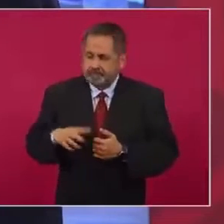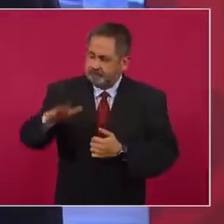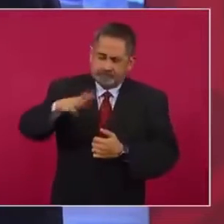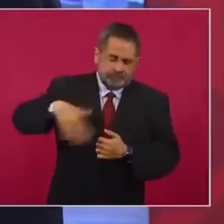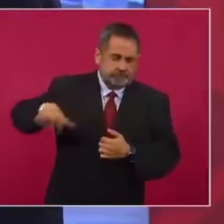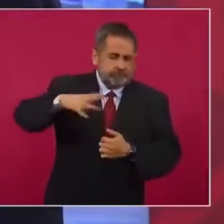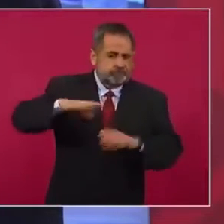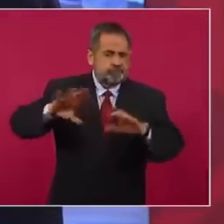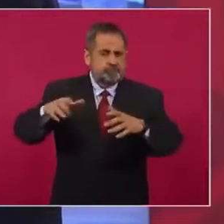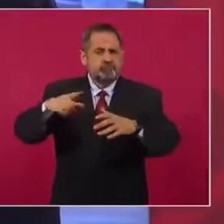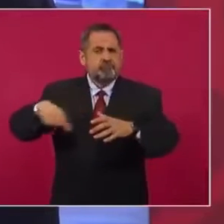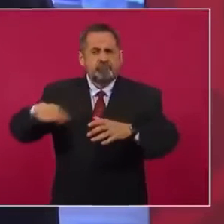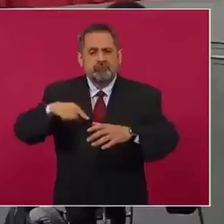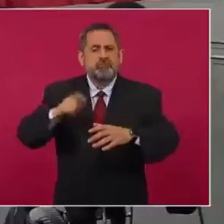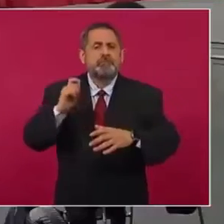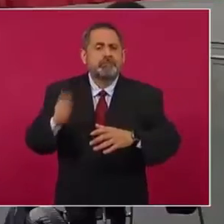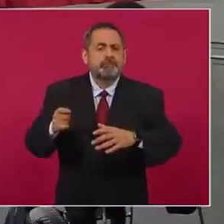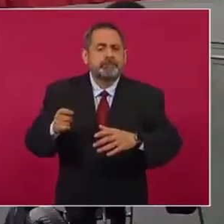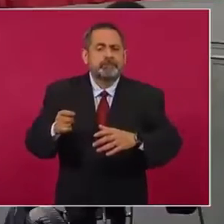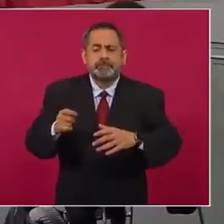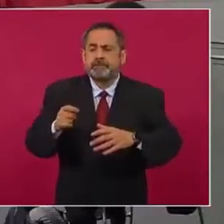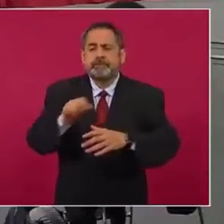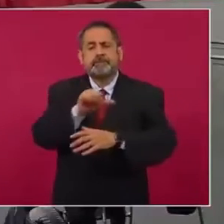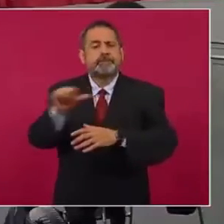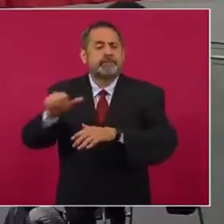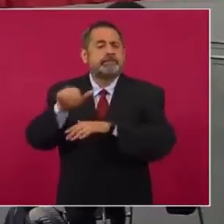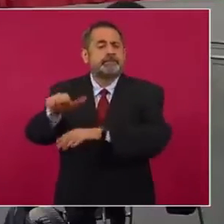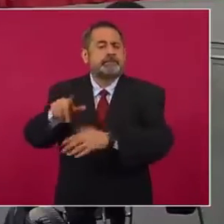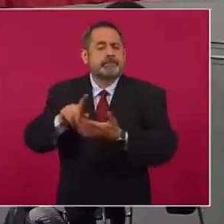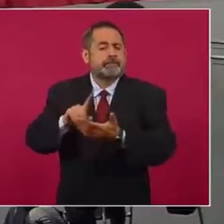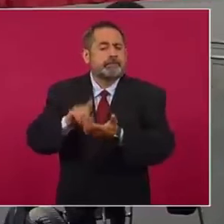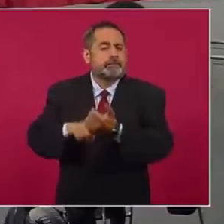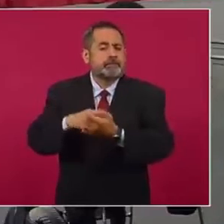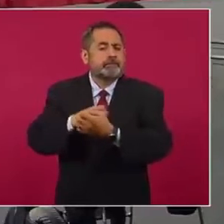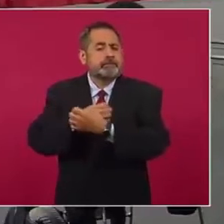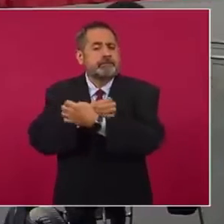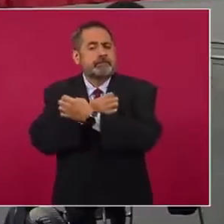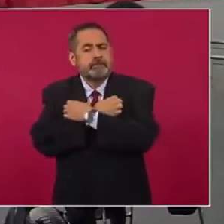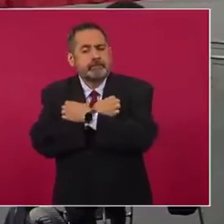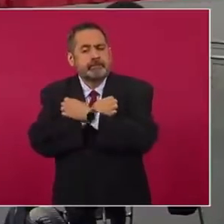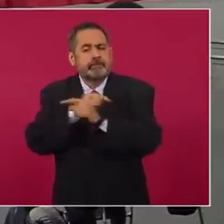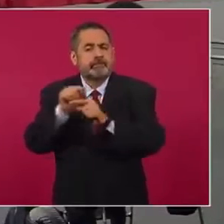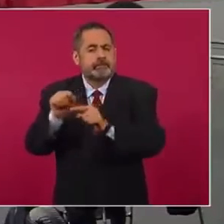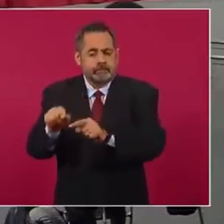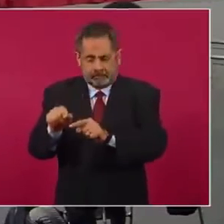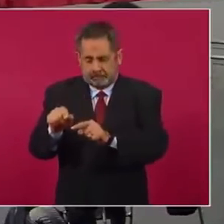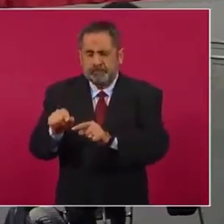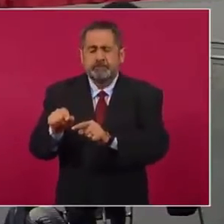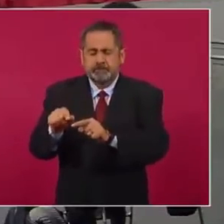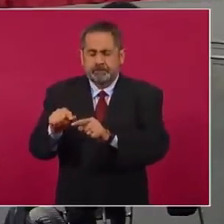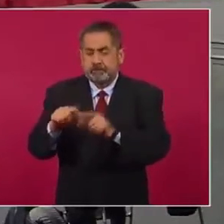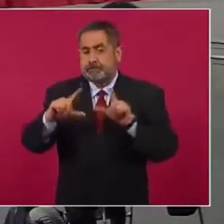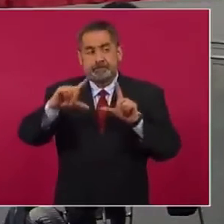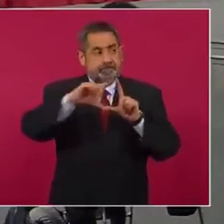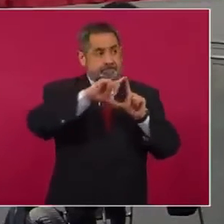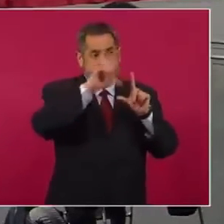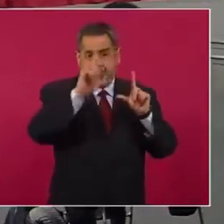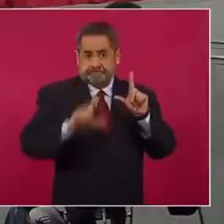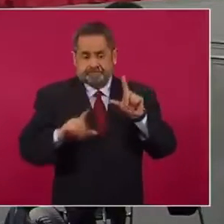del sector educativo del país,